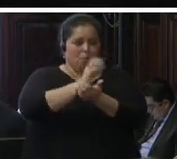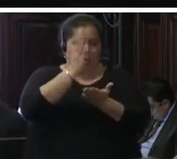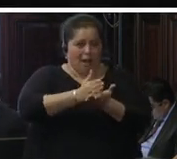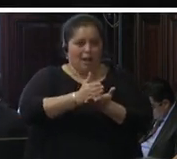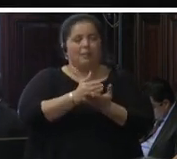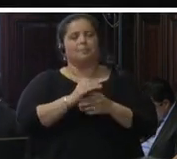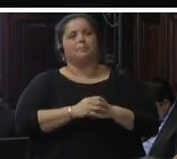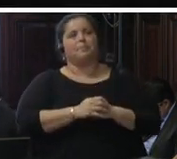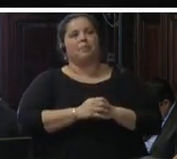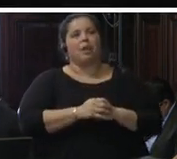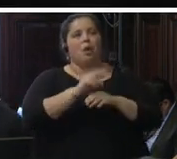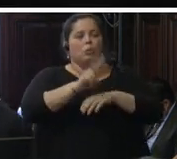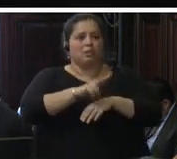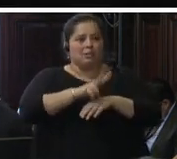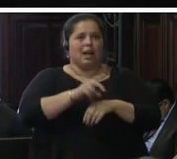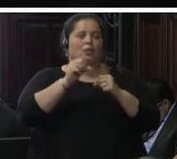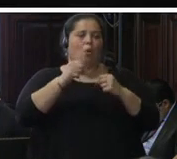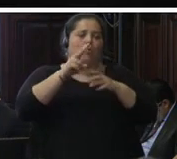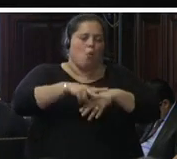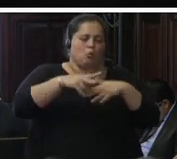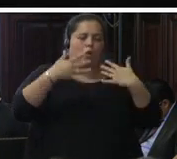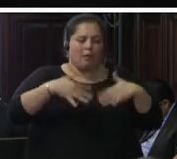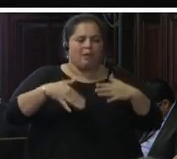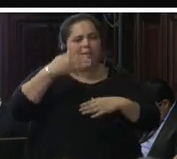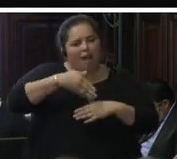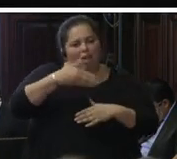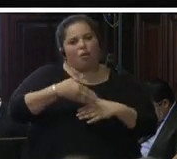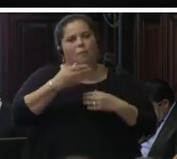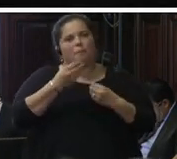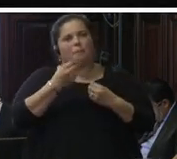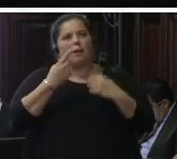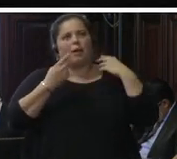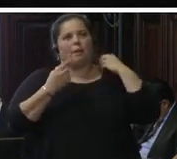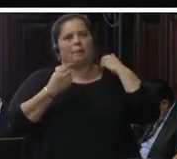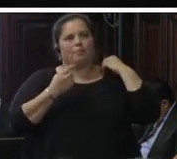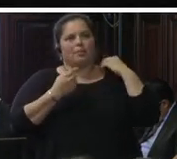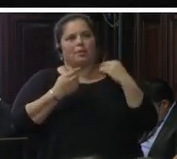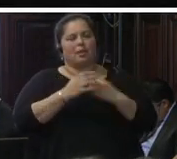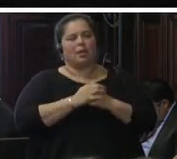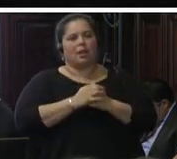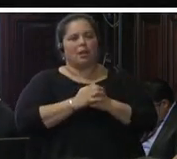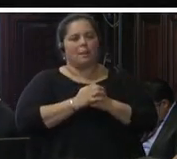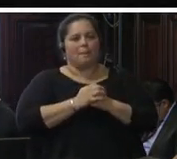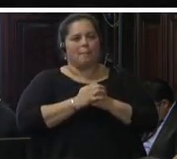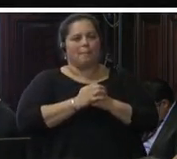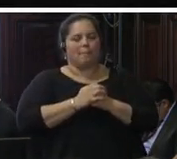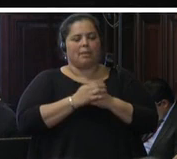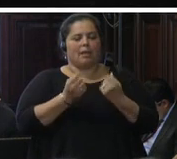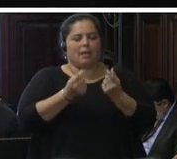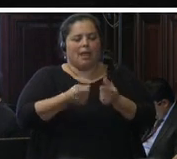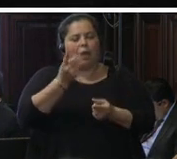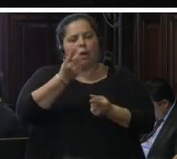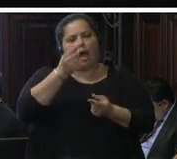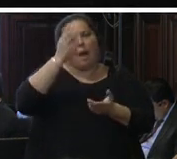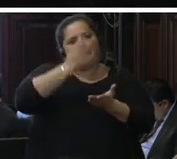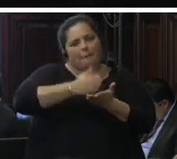intensivo que se justificaba en consideración a qué delito que se le atribuyera mereciera esta pena privativa de libertad a